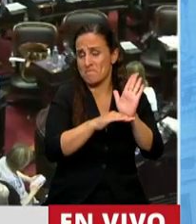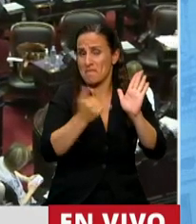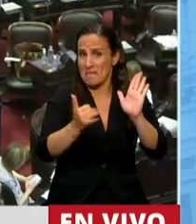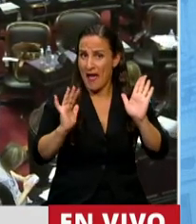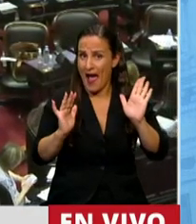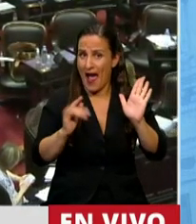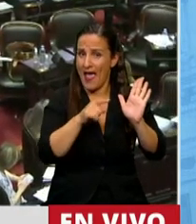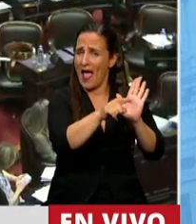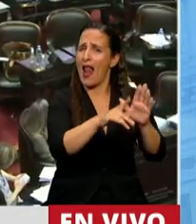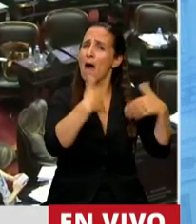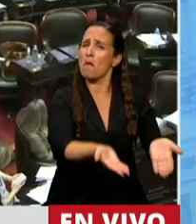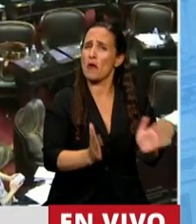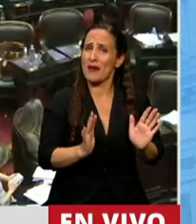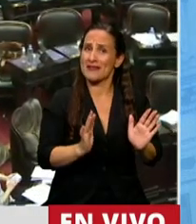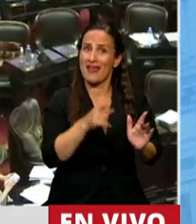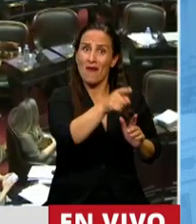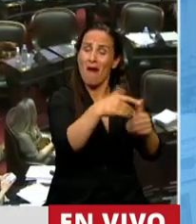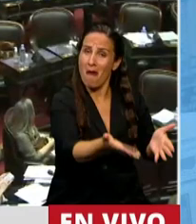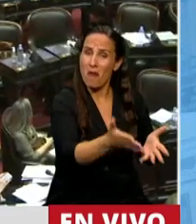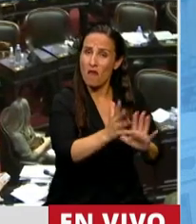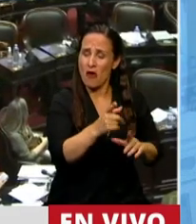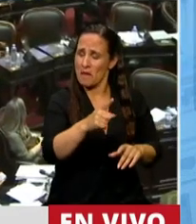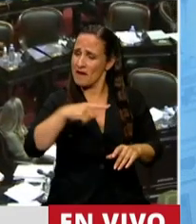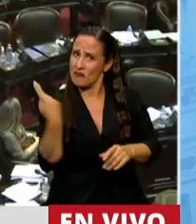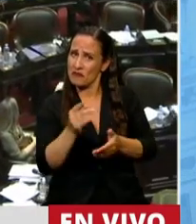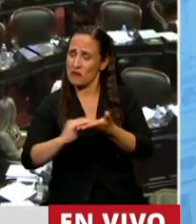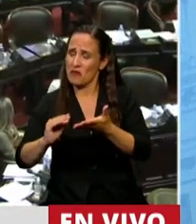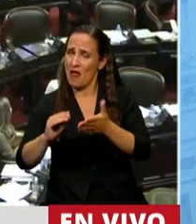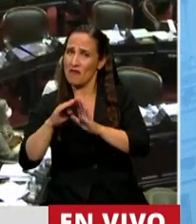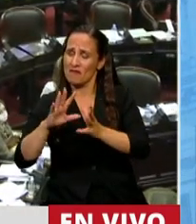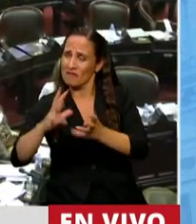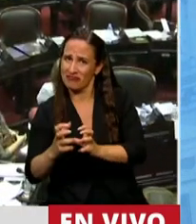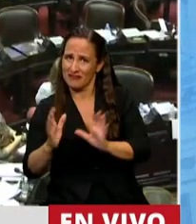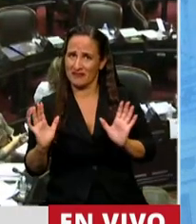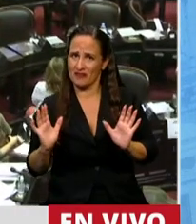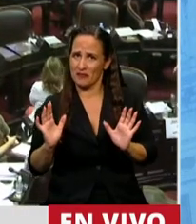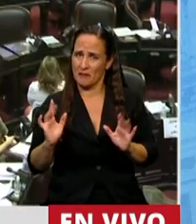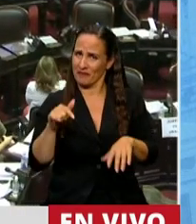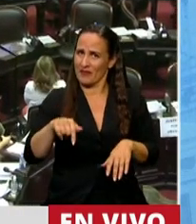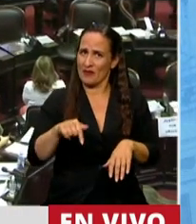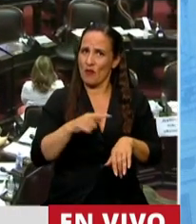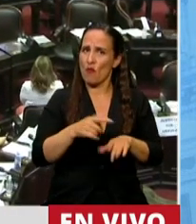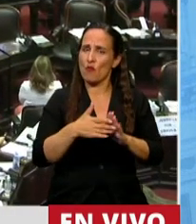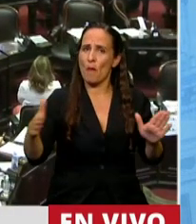y nos afecta a todos eso, Presidenta, en un momento en que tenemos que ser